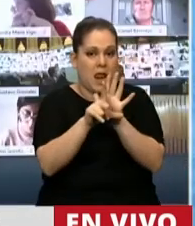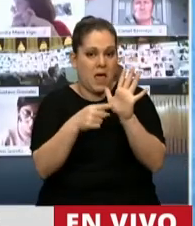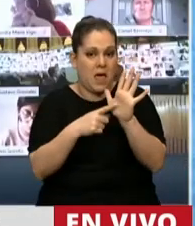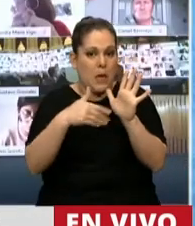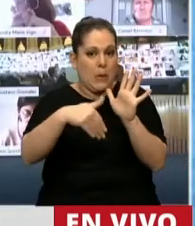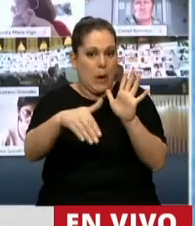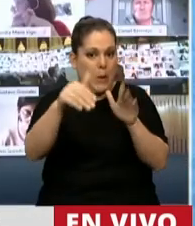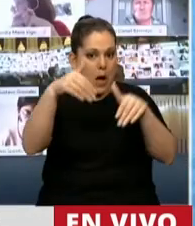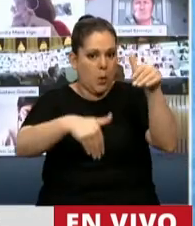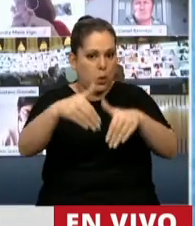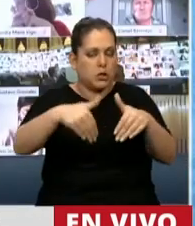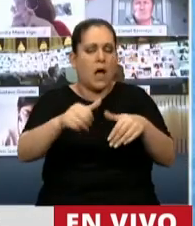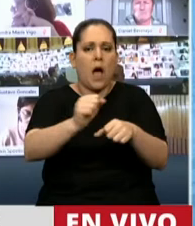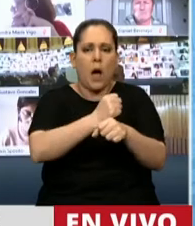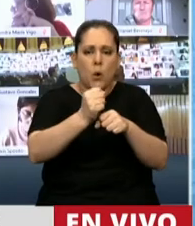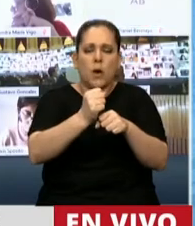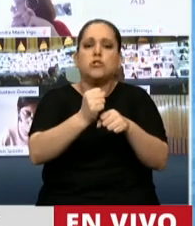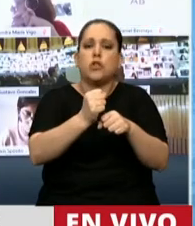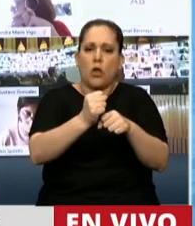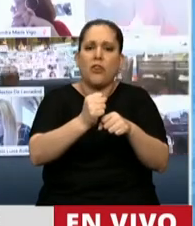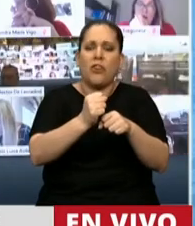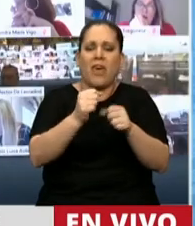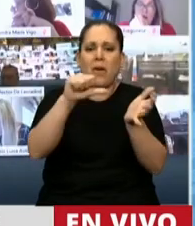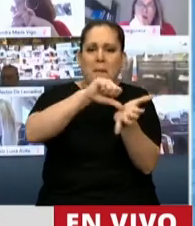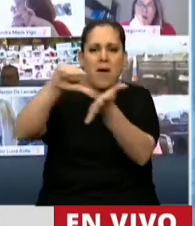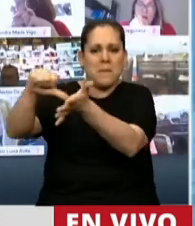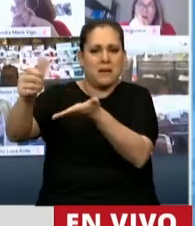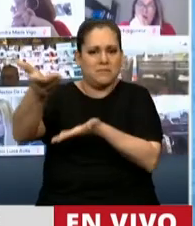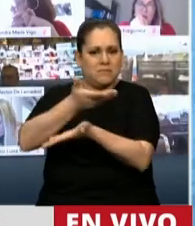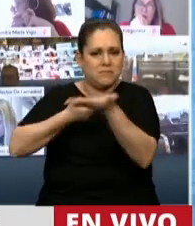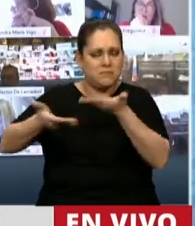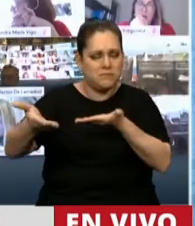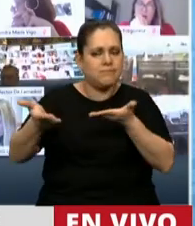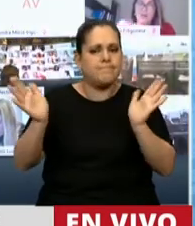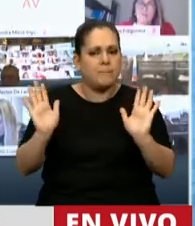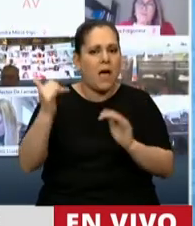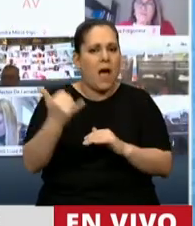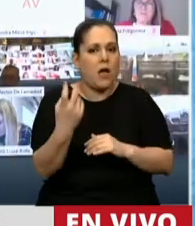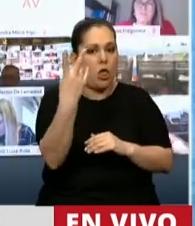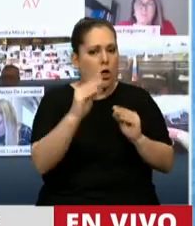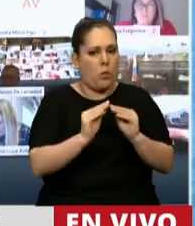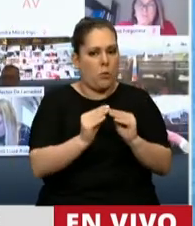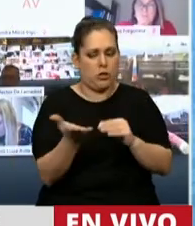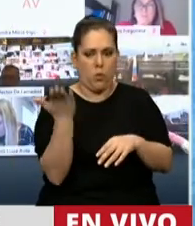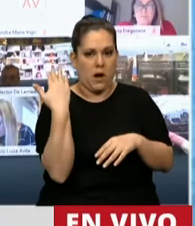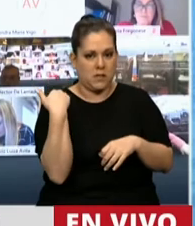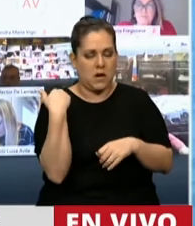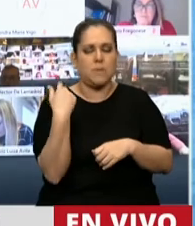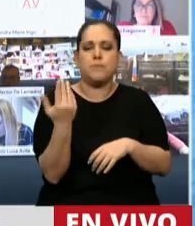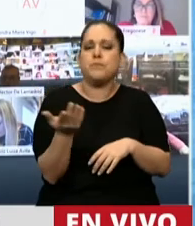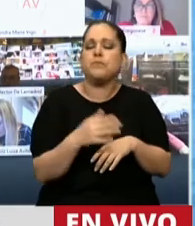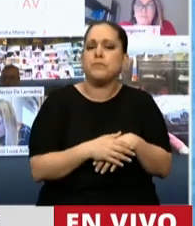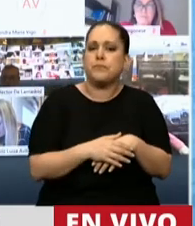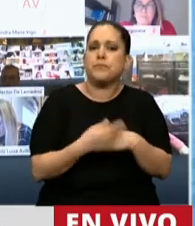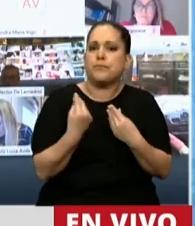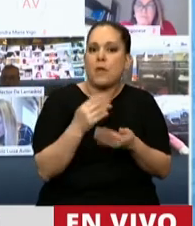votar, la aprobación de estos ejercicios militares, están íntimamente vinculados con dos cuestiones que sucedieron ayer. Una es un nuevo